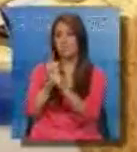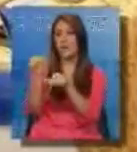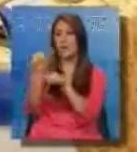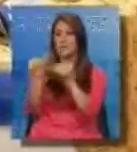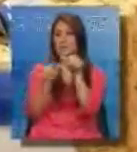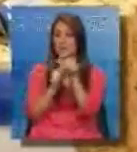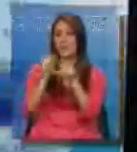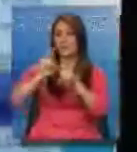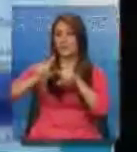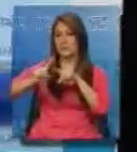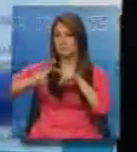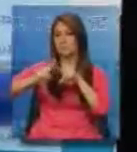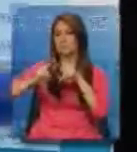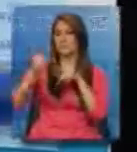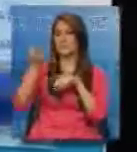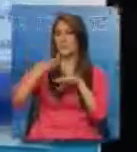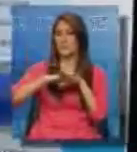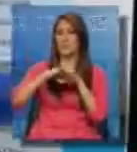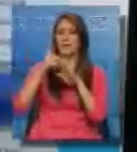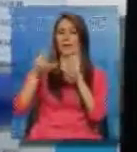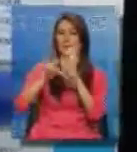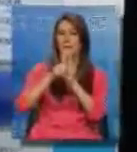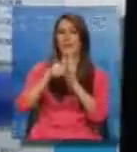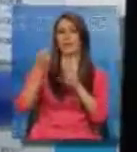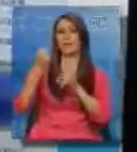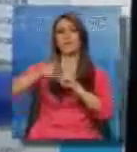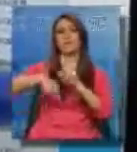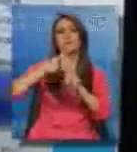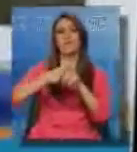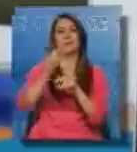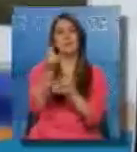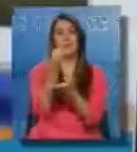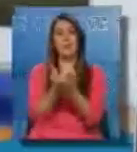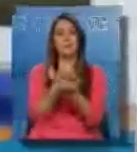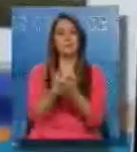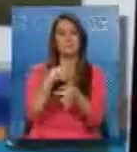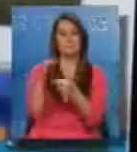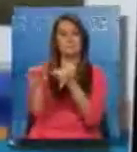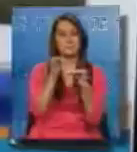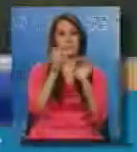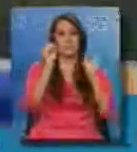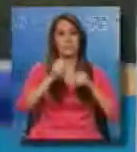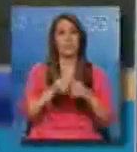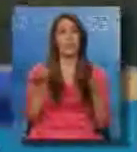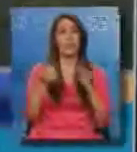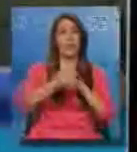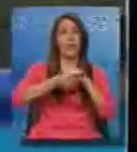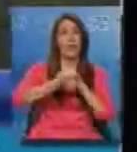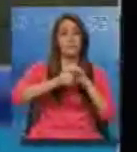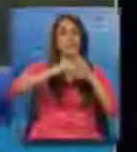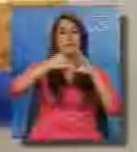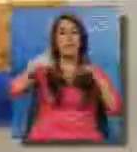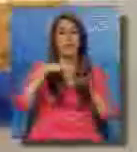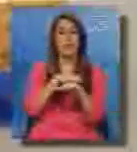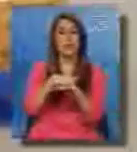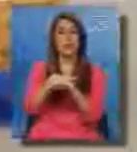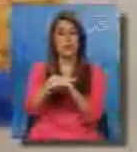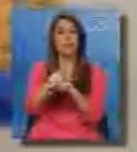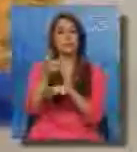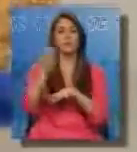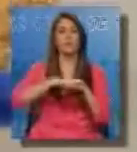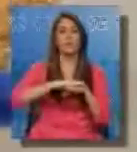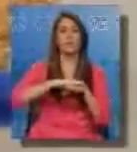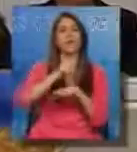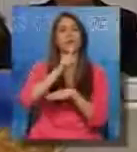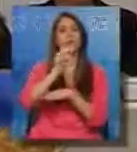institución en asesoría legal, tributaria y financiera. La cobertura será en la provincia de Guaya, Santa Elena, Galápagos y Los Ríos, correspondientes a